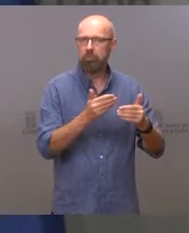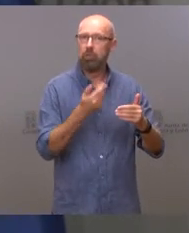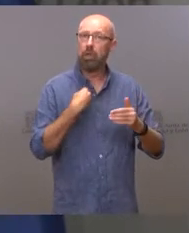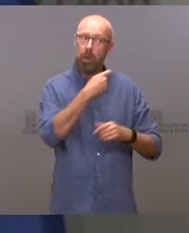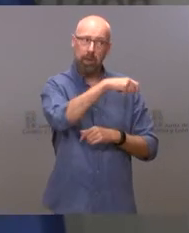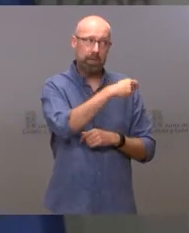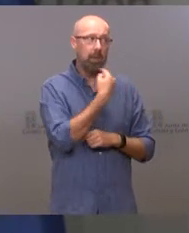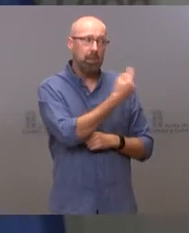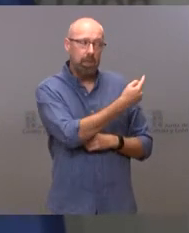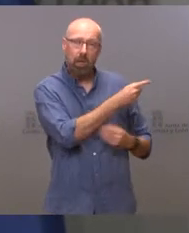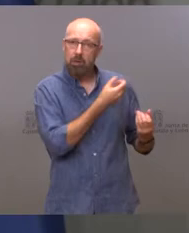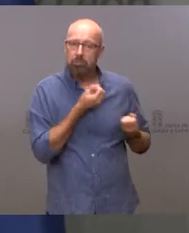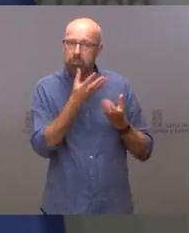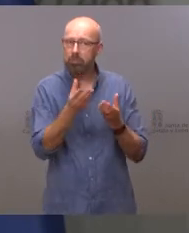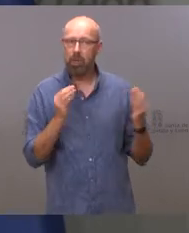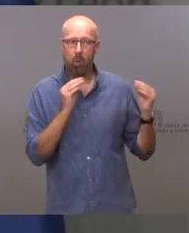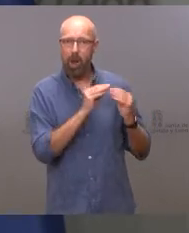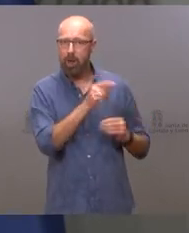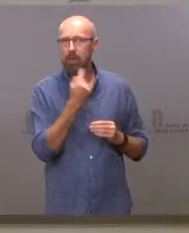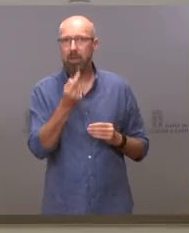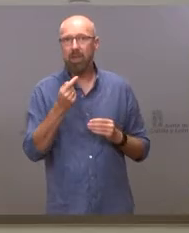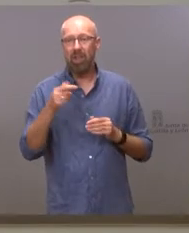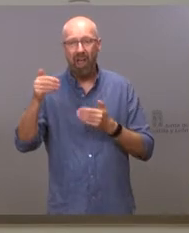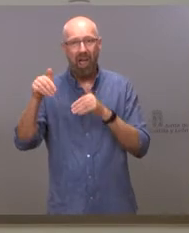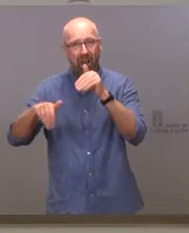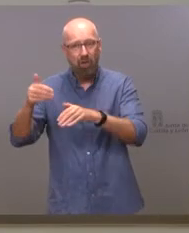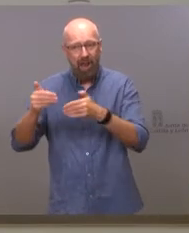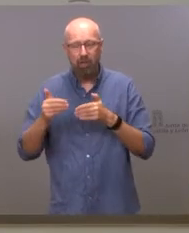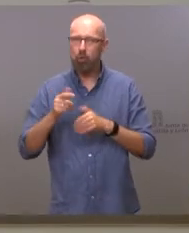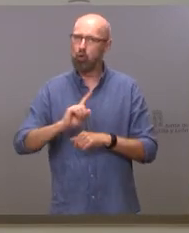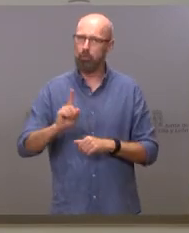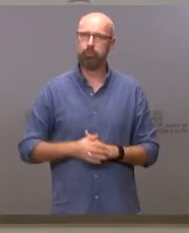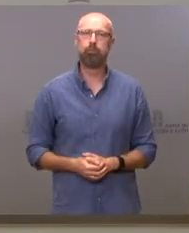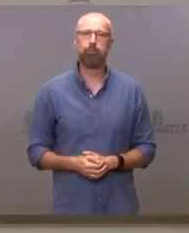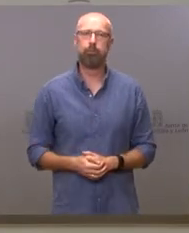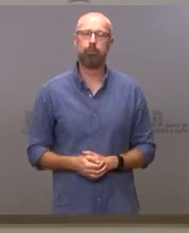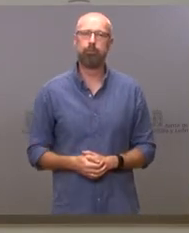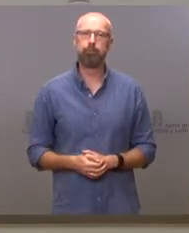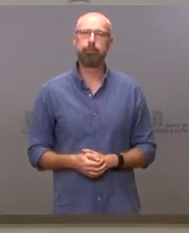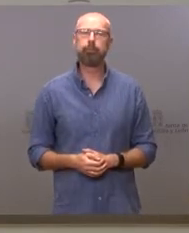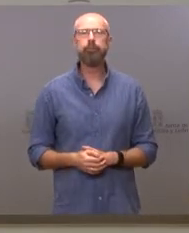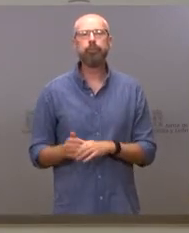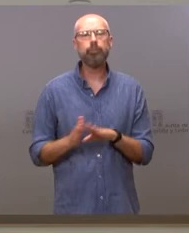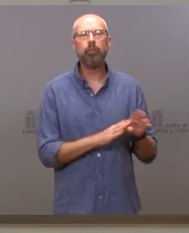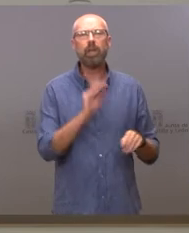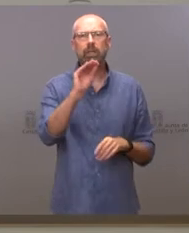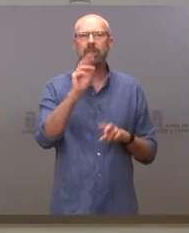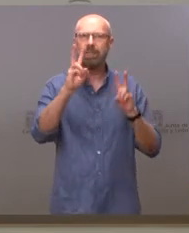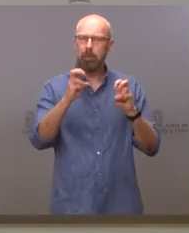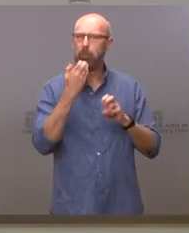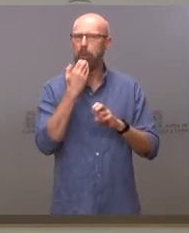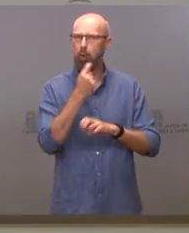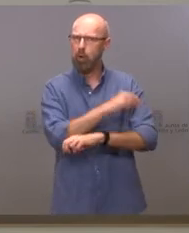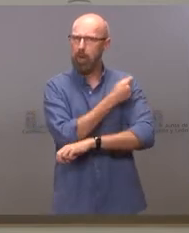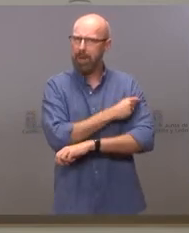No contemplamos esta posibilidad. Lo que coincide la campaña de vacunación con la de la gripe es una petición de